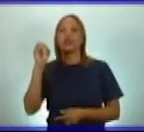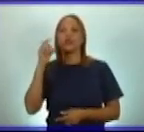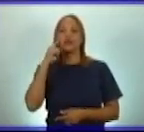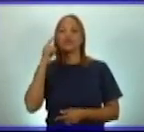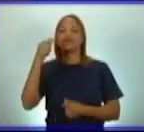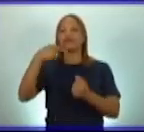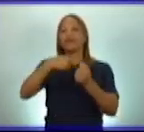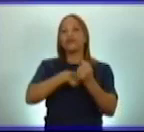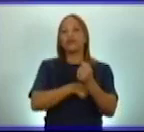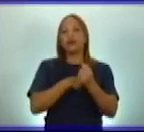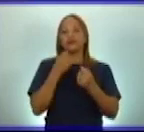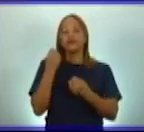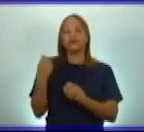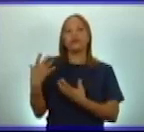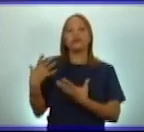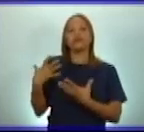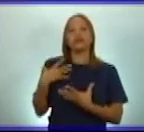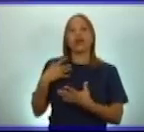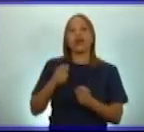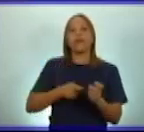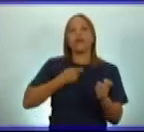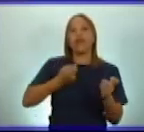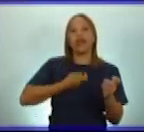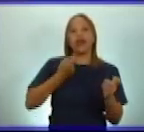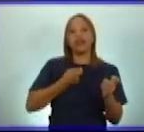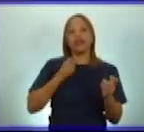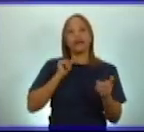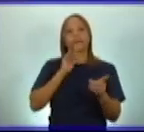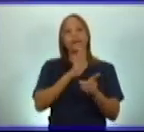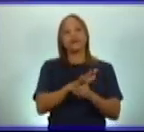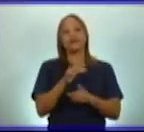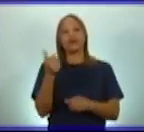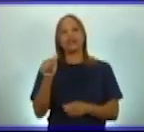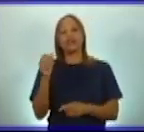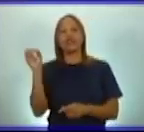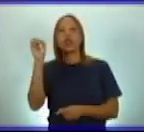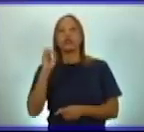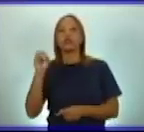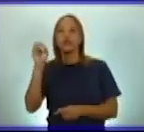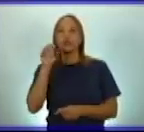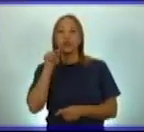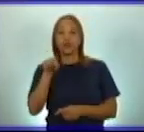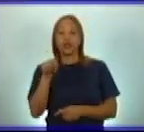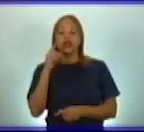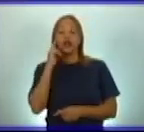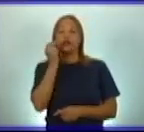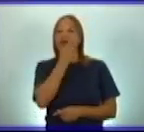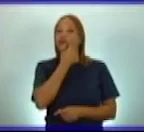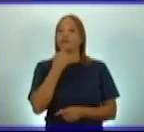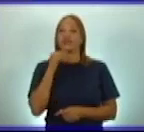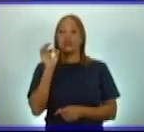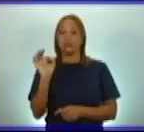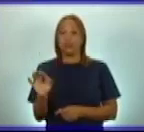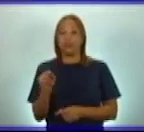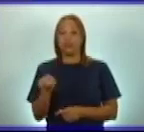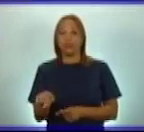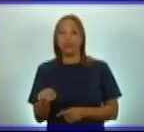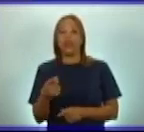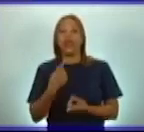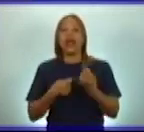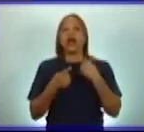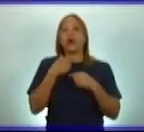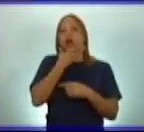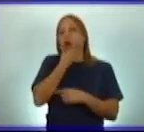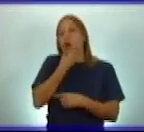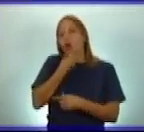Profundamente impresionado por la guerra que se había iniciado el 10 de octubre, José Martí, aunque muy